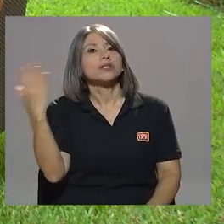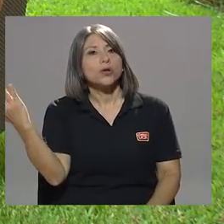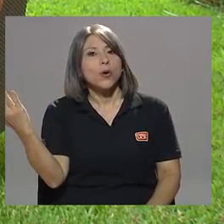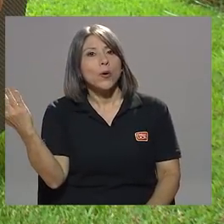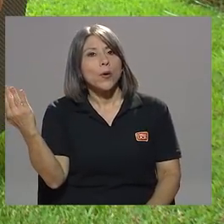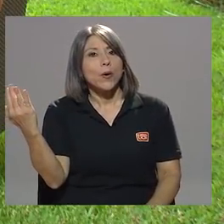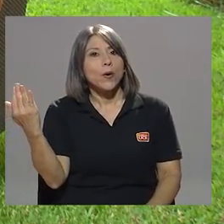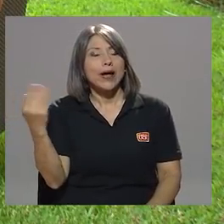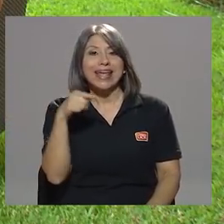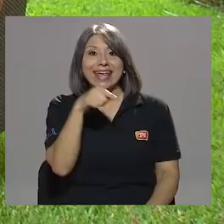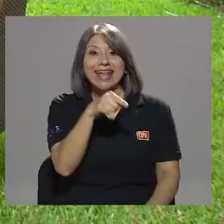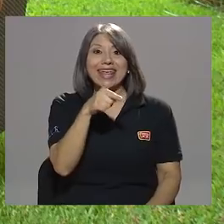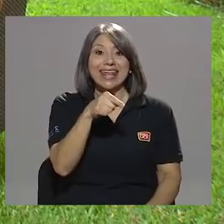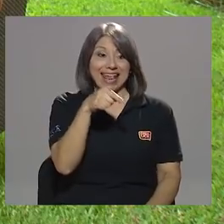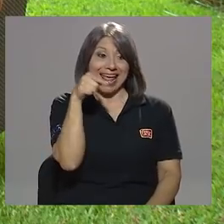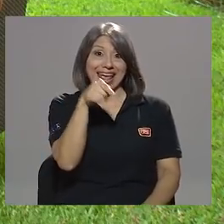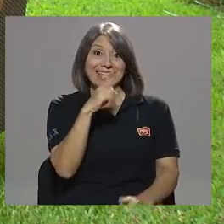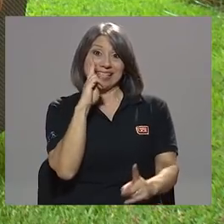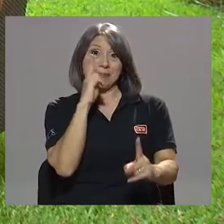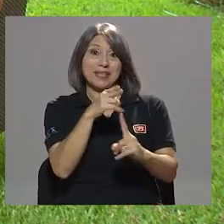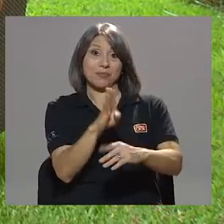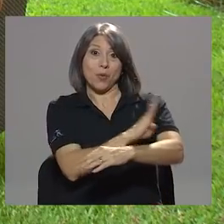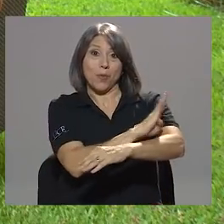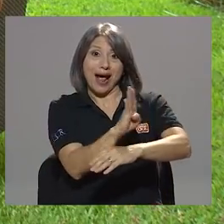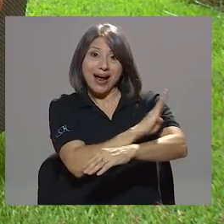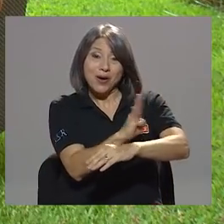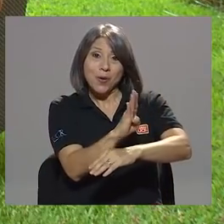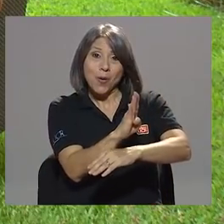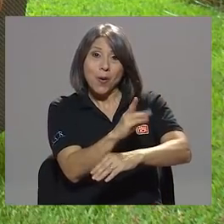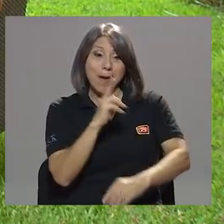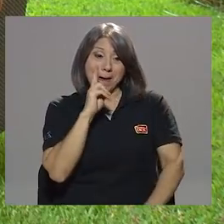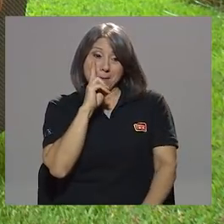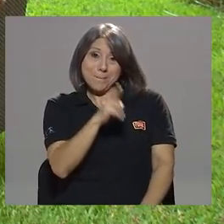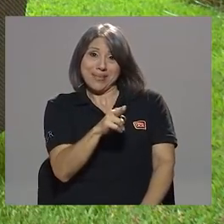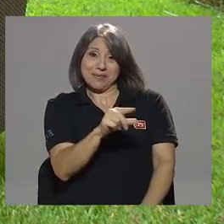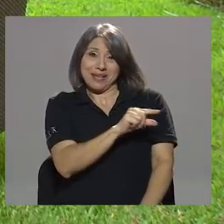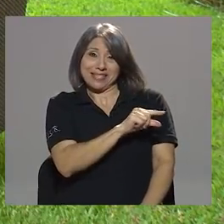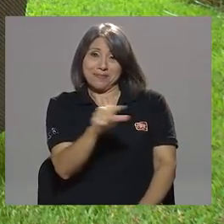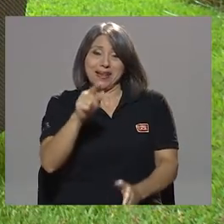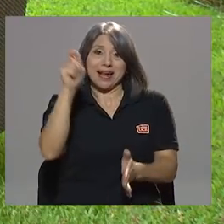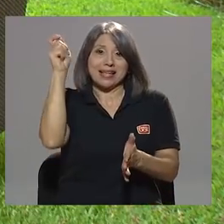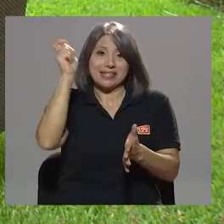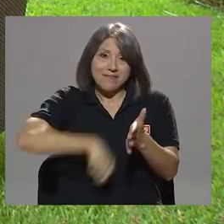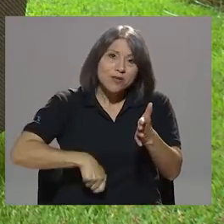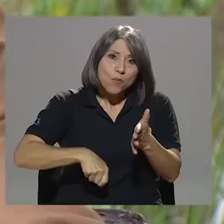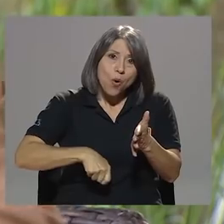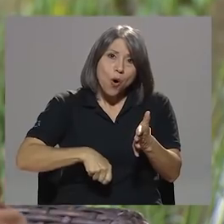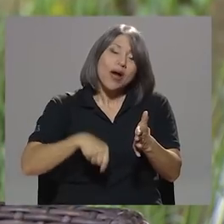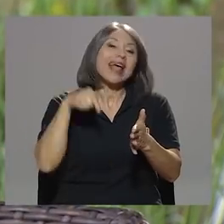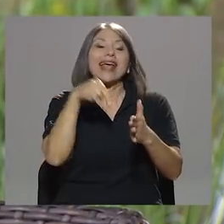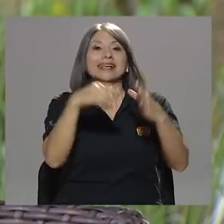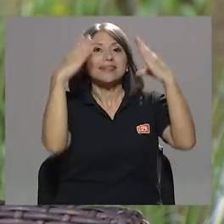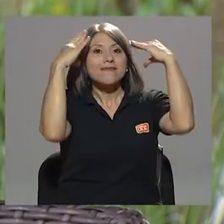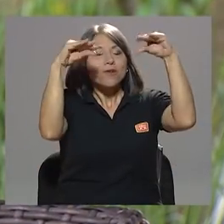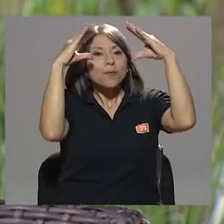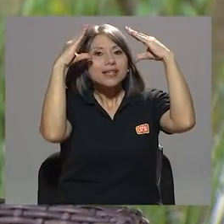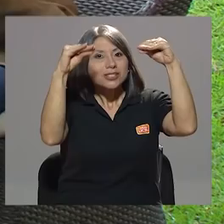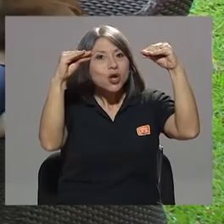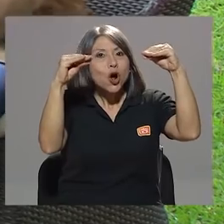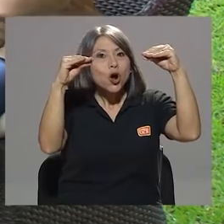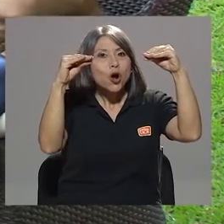Y le financió ese mismo banco. En la misma semana que se firmó esta información,